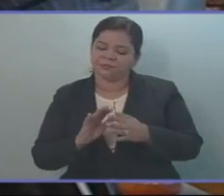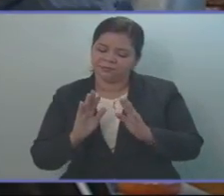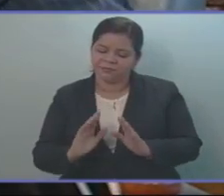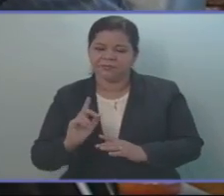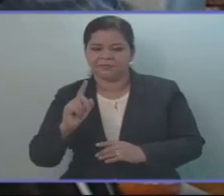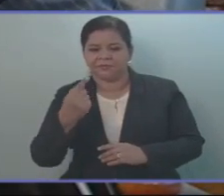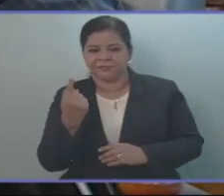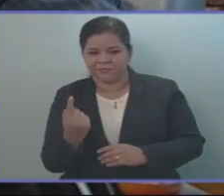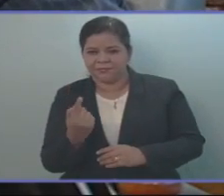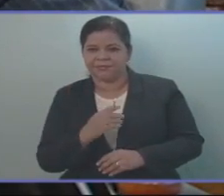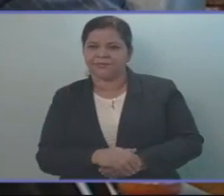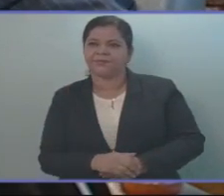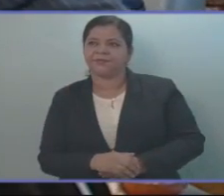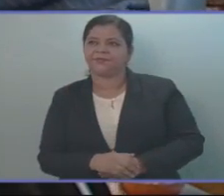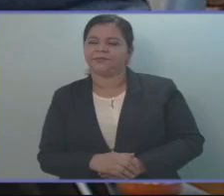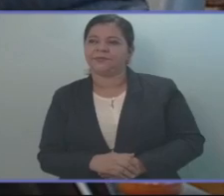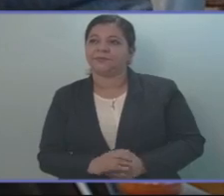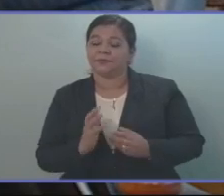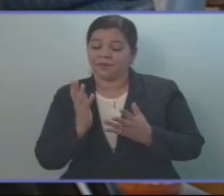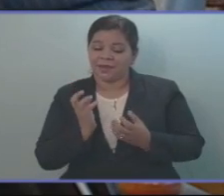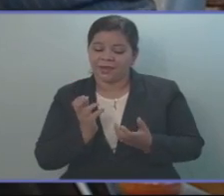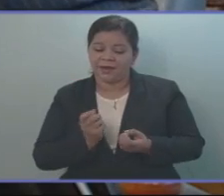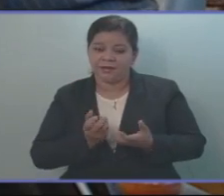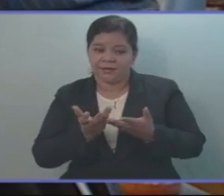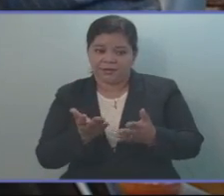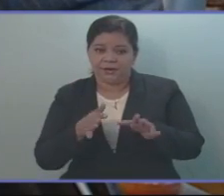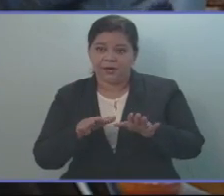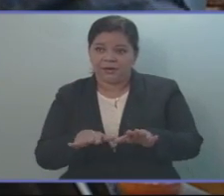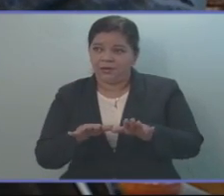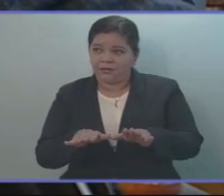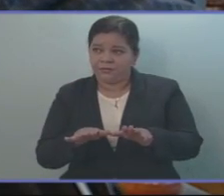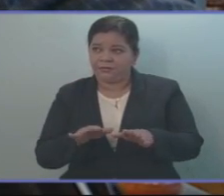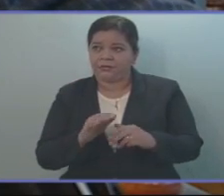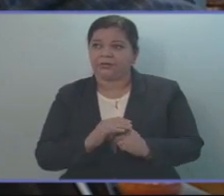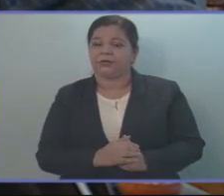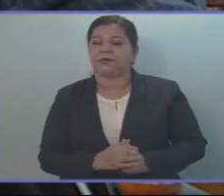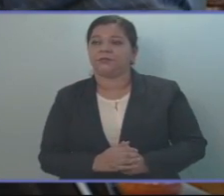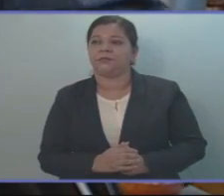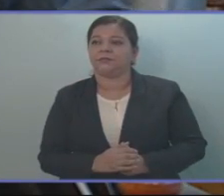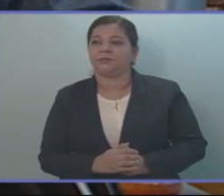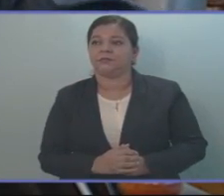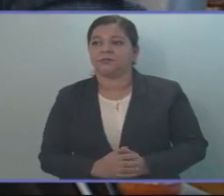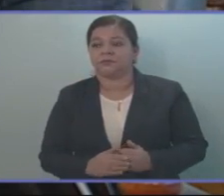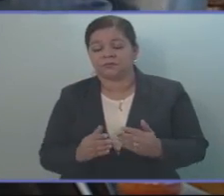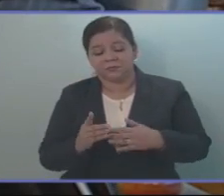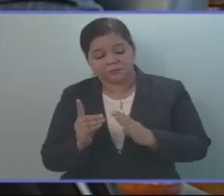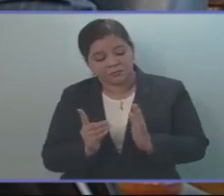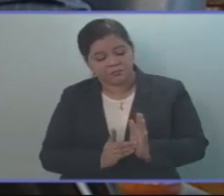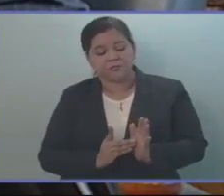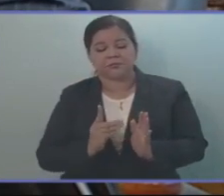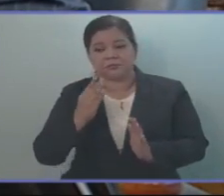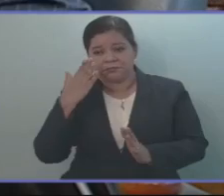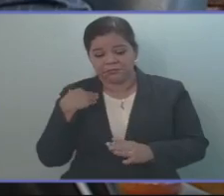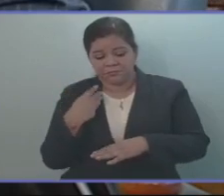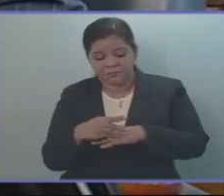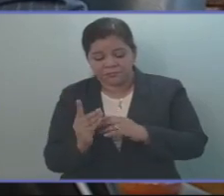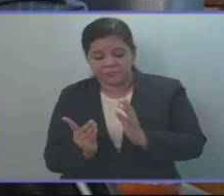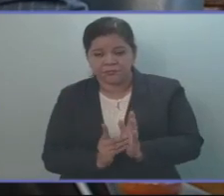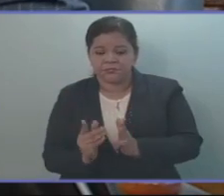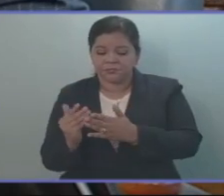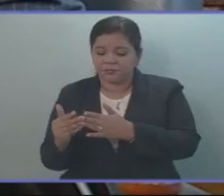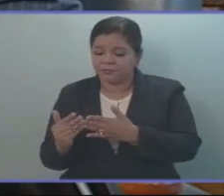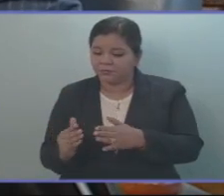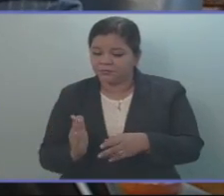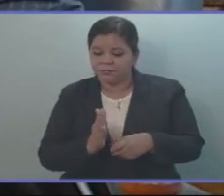primer lugar, agradecer a todos los diputados y diputadas de las diferentes fracciones